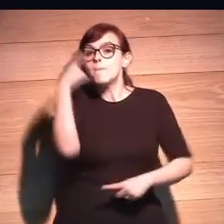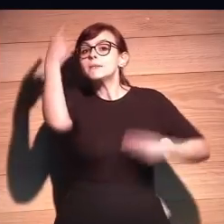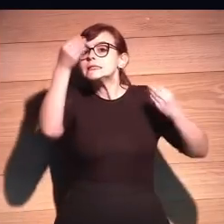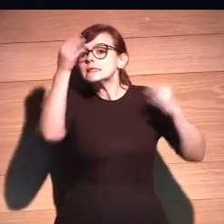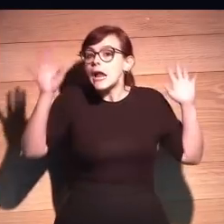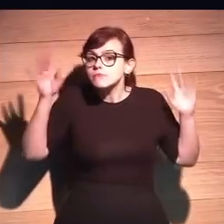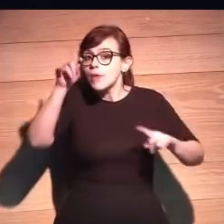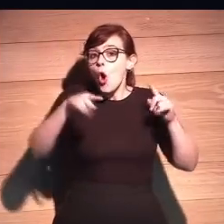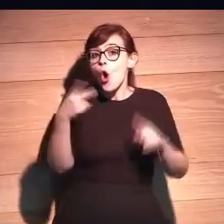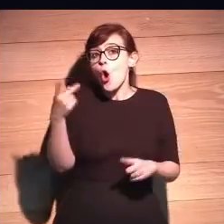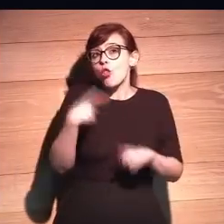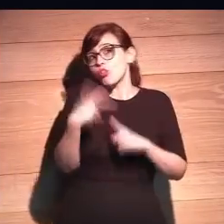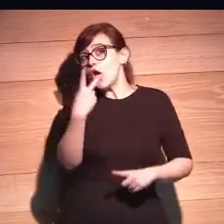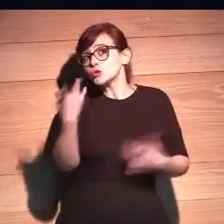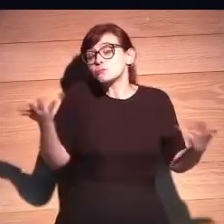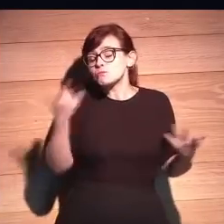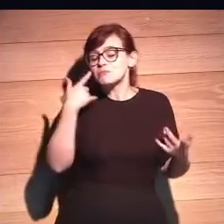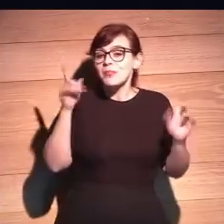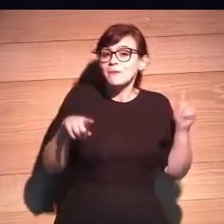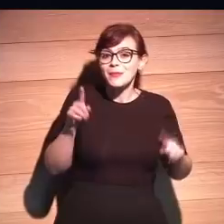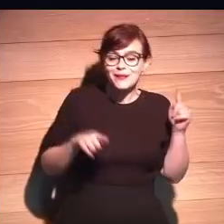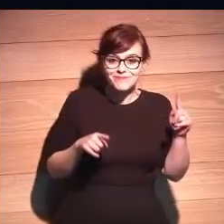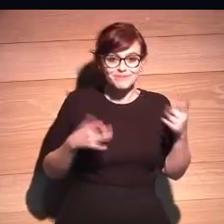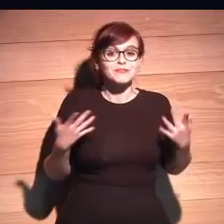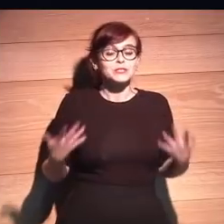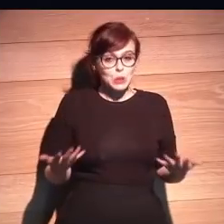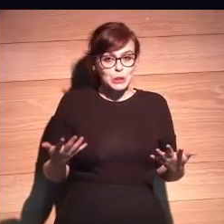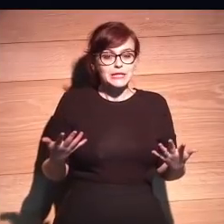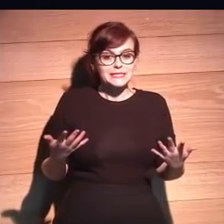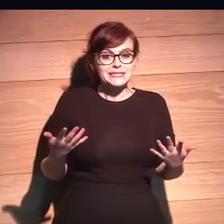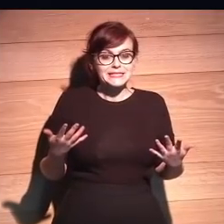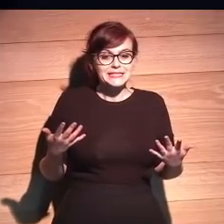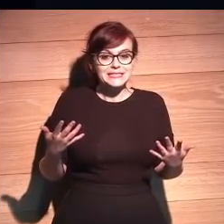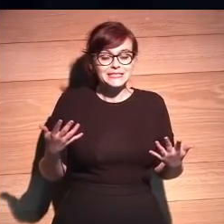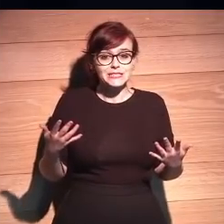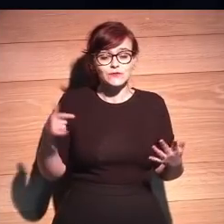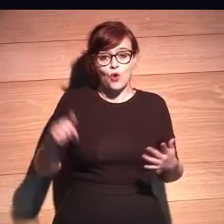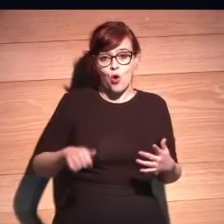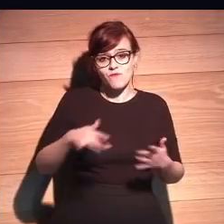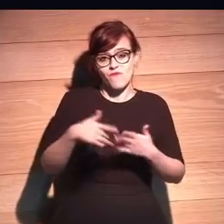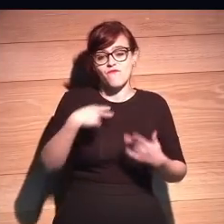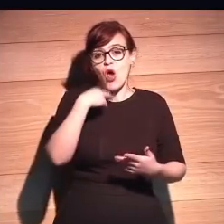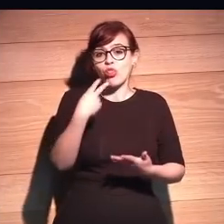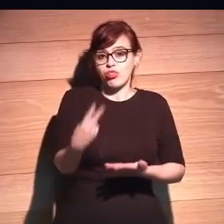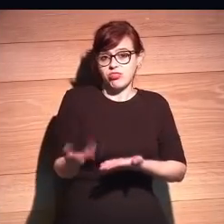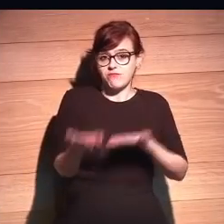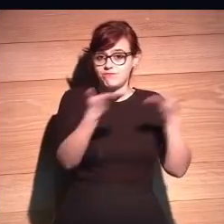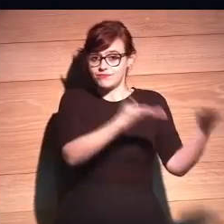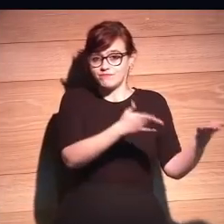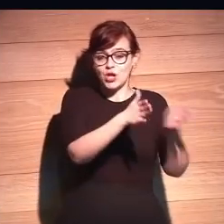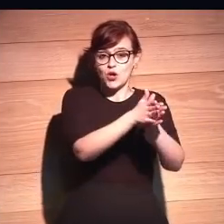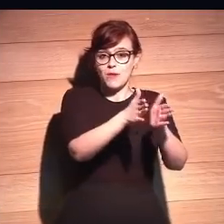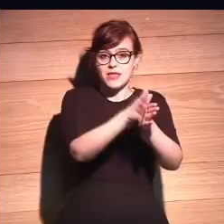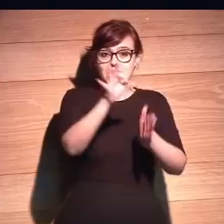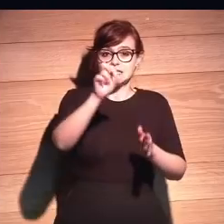pensar, o las dos cosas. Y bueno, le voy a ceder la palabra a mi